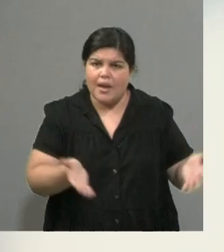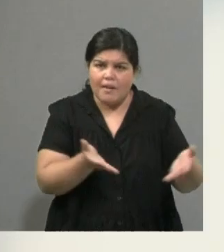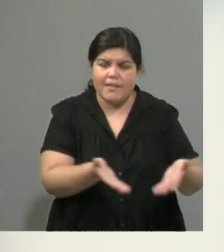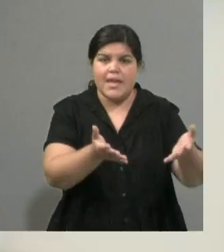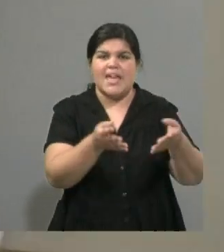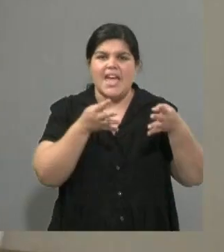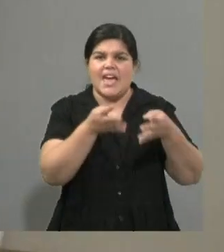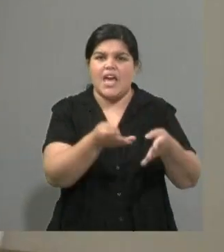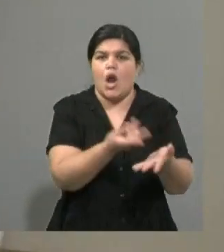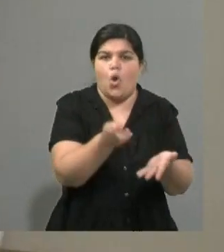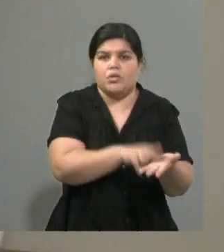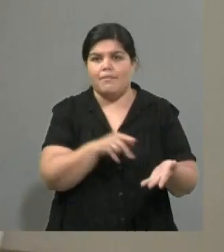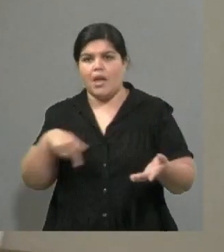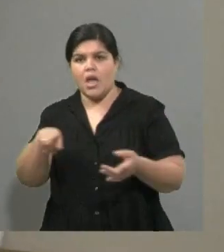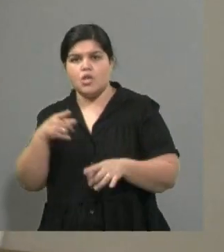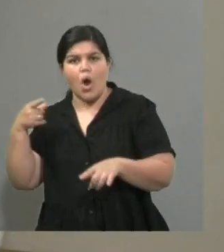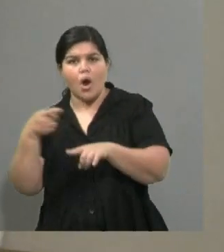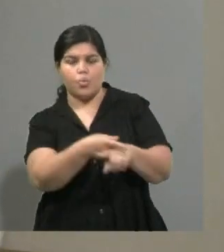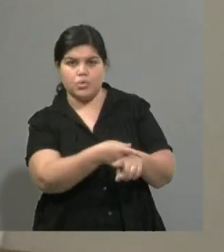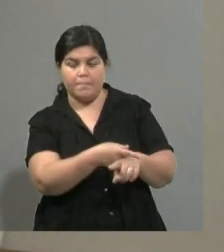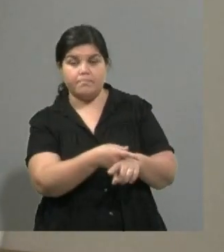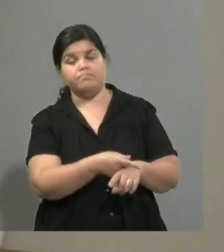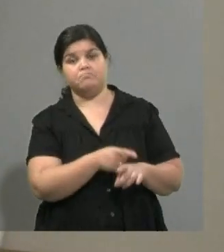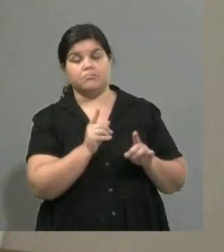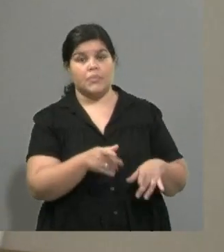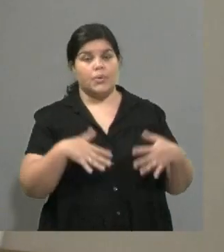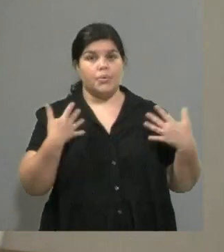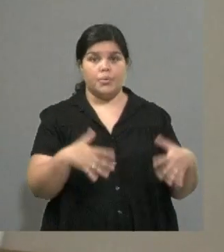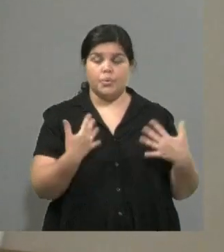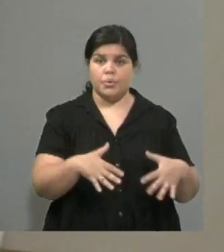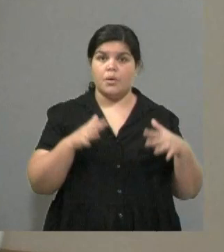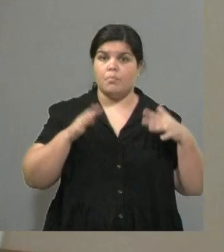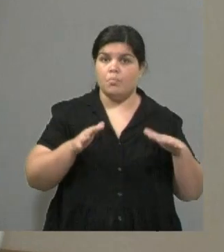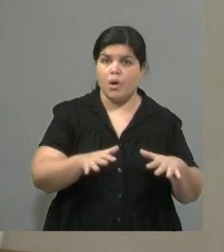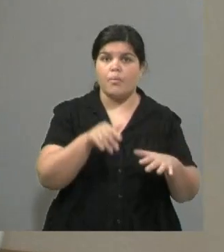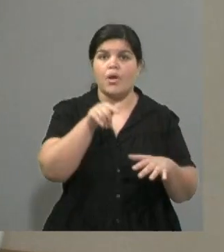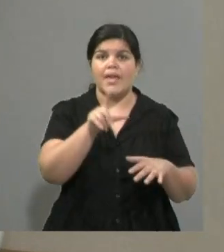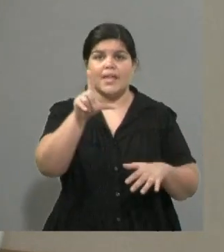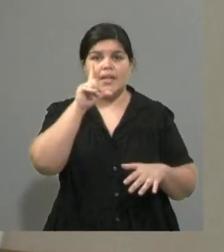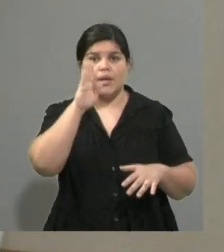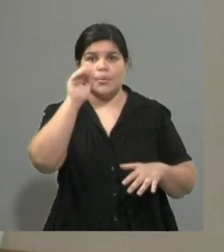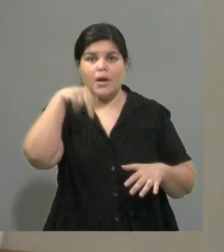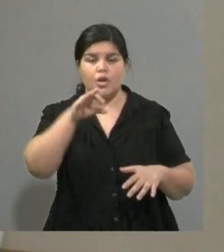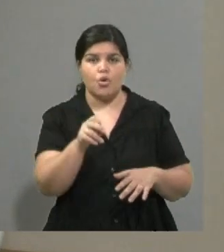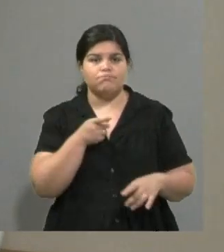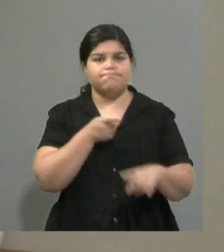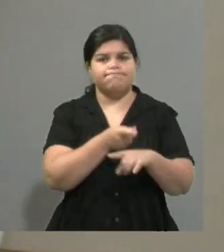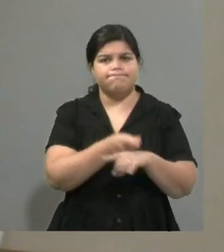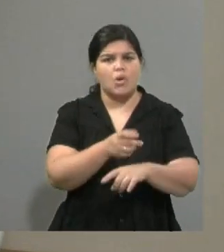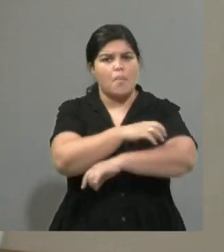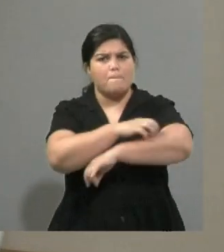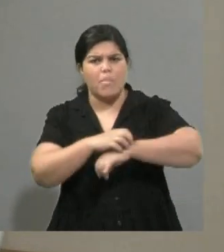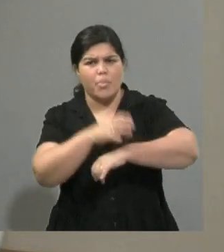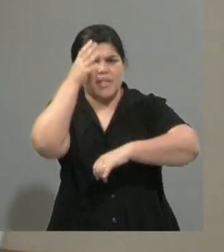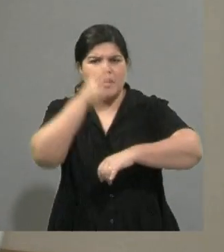veremos qué sucede, ¿no? Porque también lo que hace la población en el Líbano es salir a las calles a reclamar, como vos decías, por el aumento de la pobreza, pero también